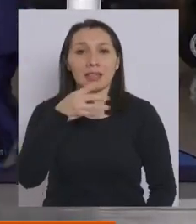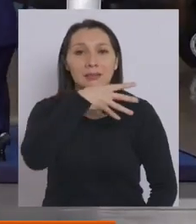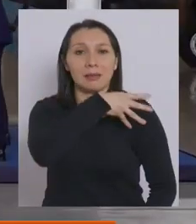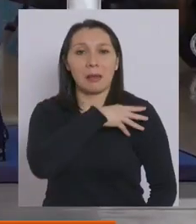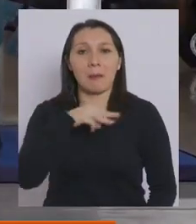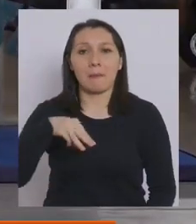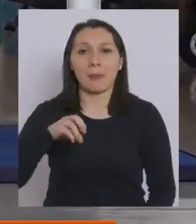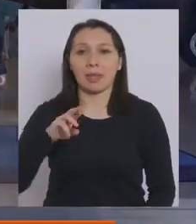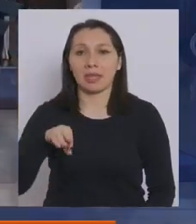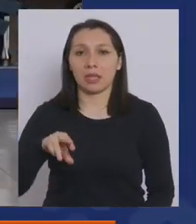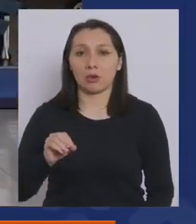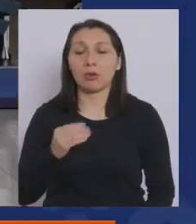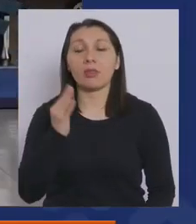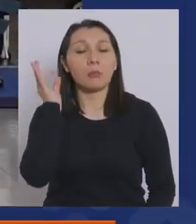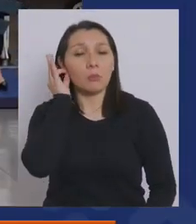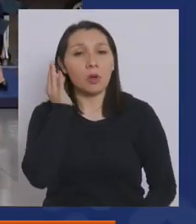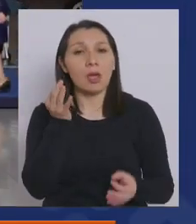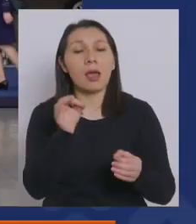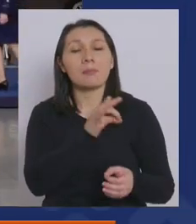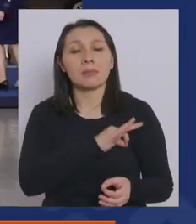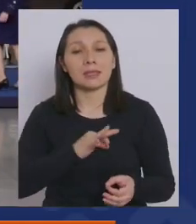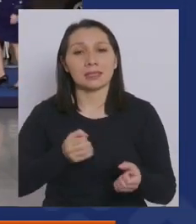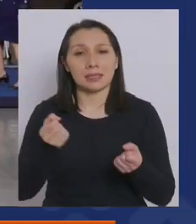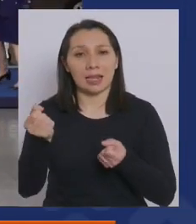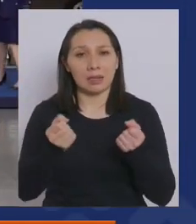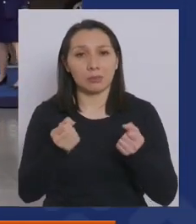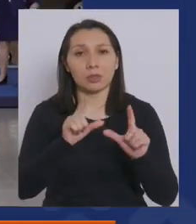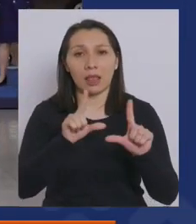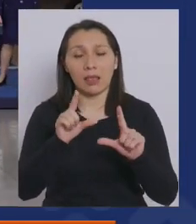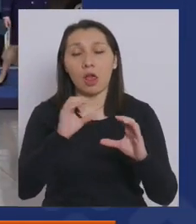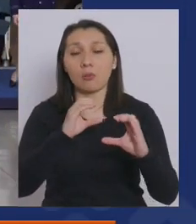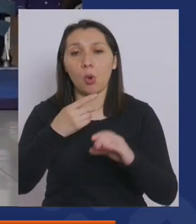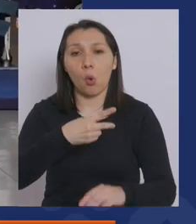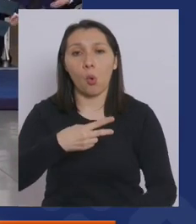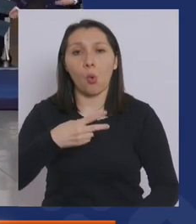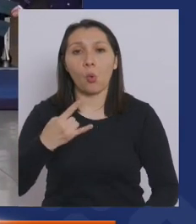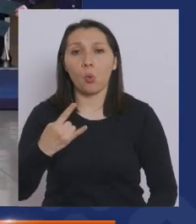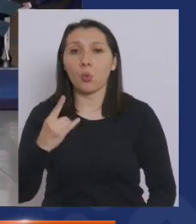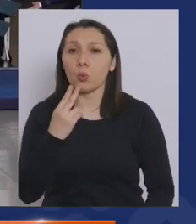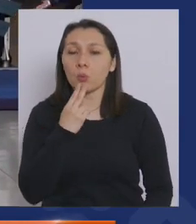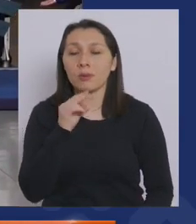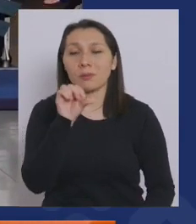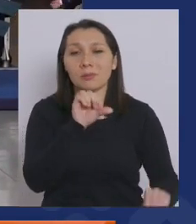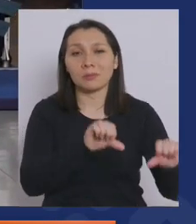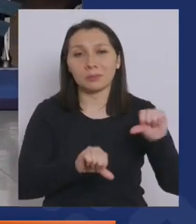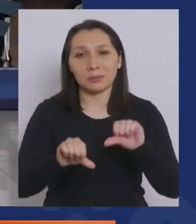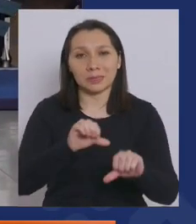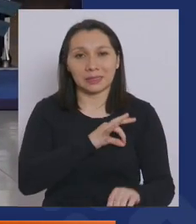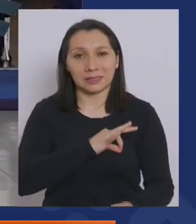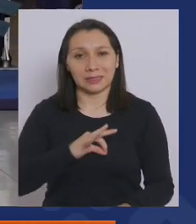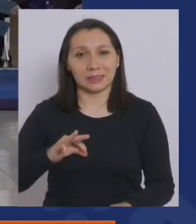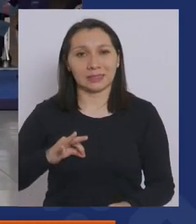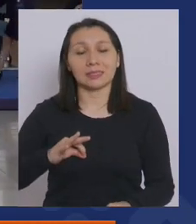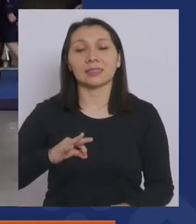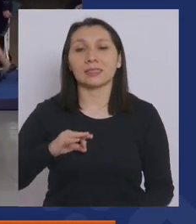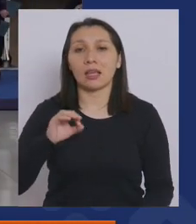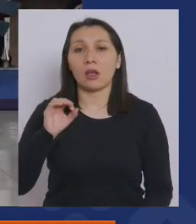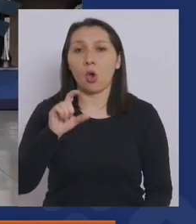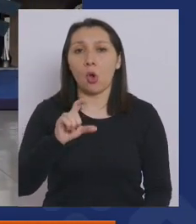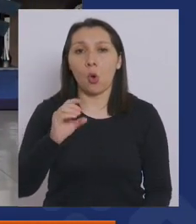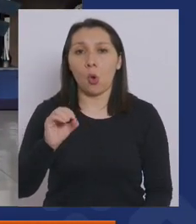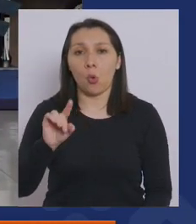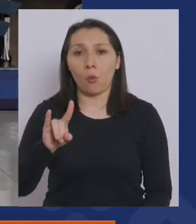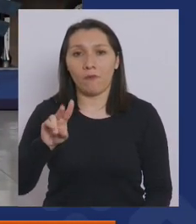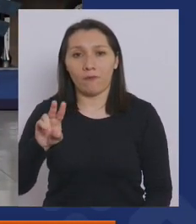Núñez. Escuchamos al Presidente Sebastián Piñera, quien, acompañado por los ministros que vemos también en pantalla, el Ministro de Defensa, la Ministra de